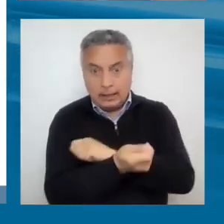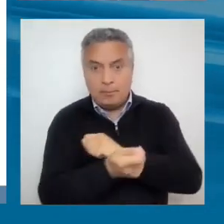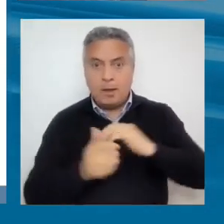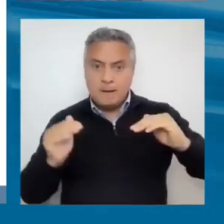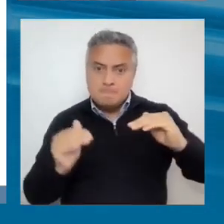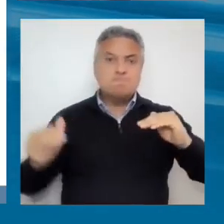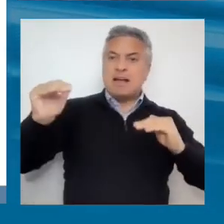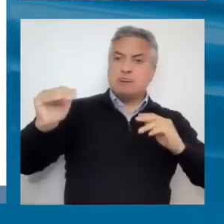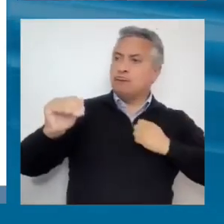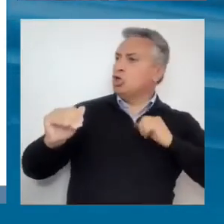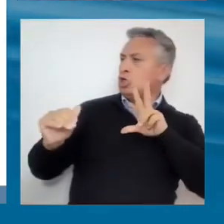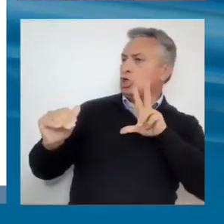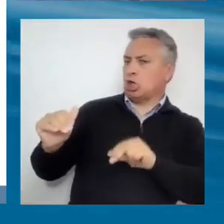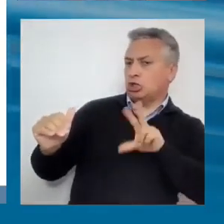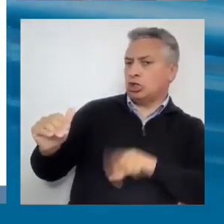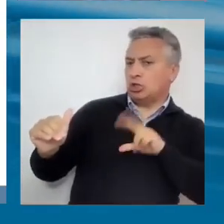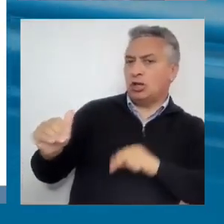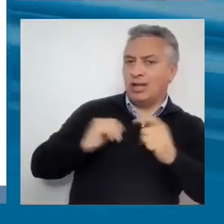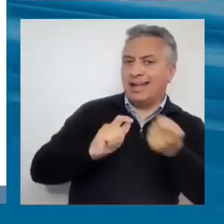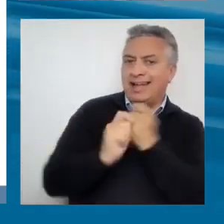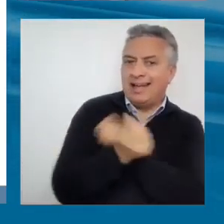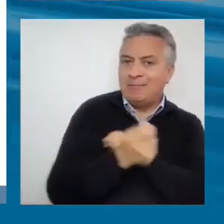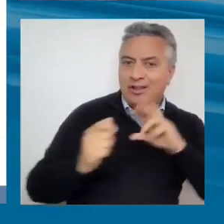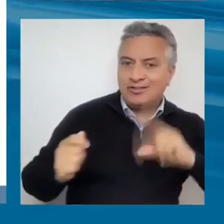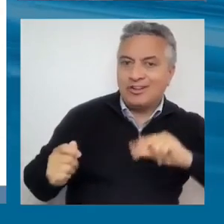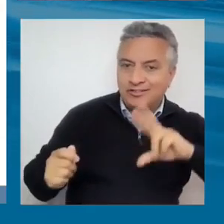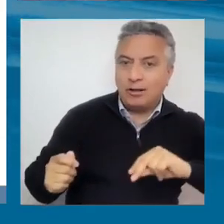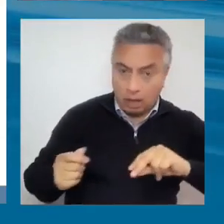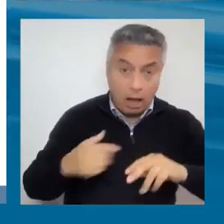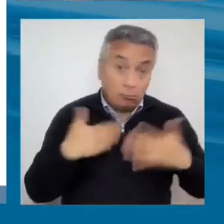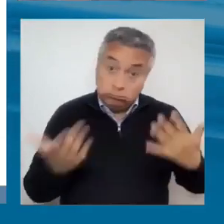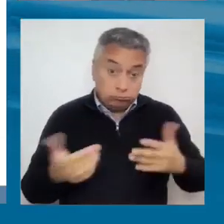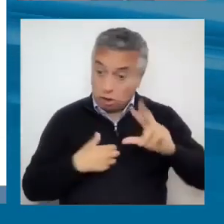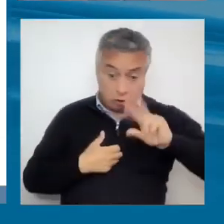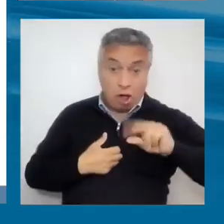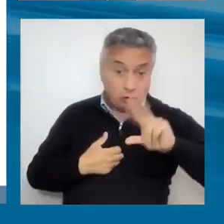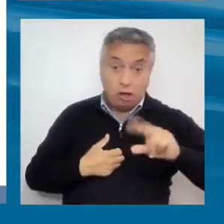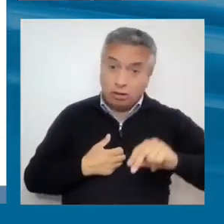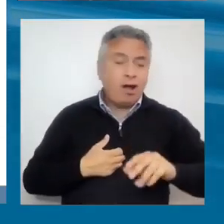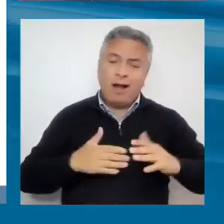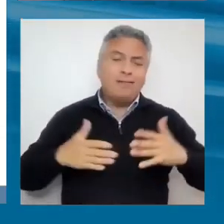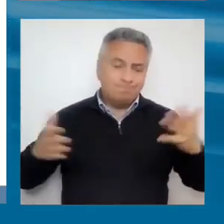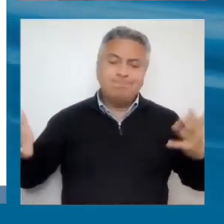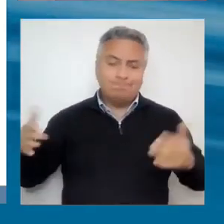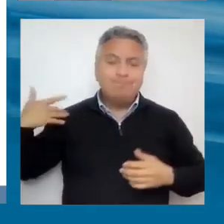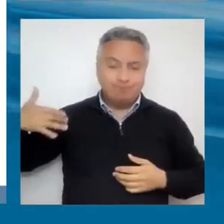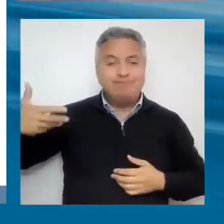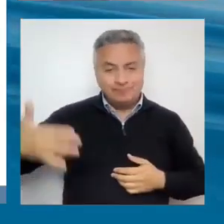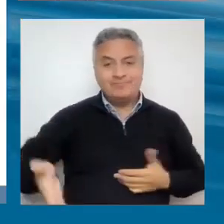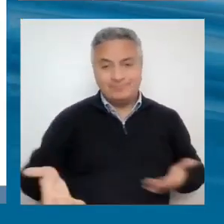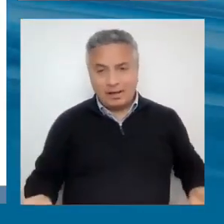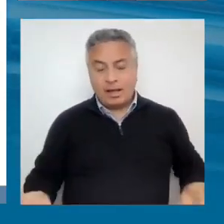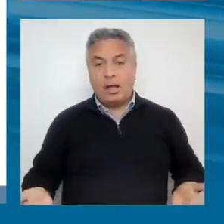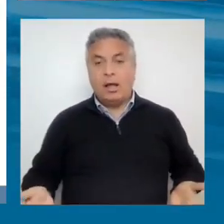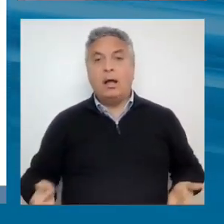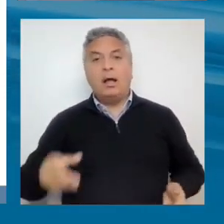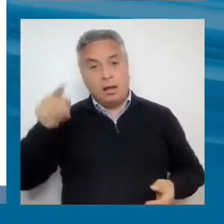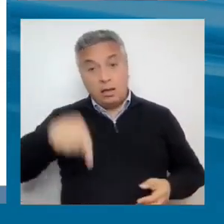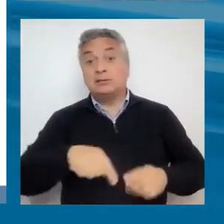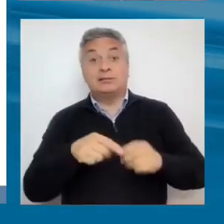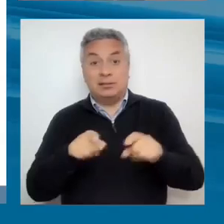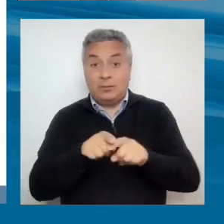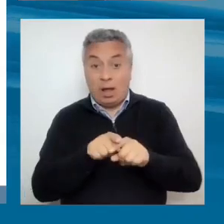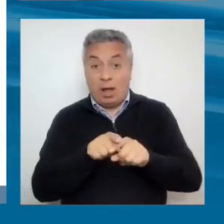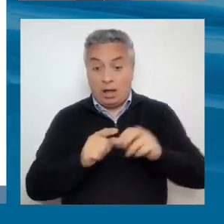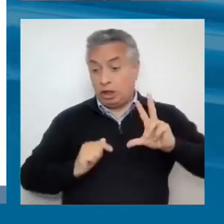al cambio, porque resistencias al cambio pues siempre tenemos. Y en algunos casos demasiadas y son las que dominan y entonces es un problema. Muy